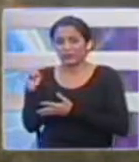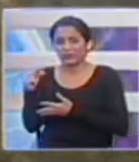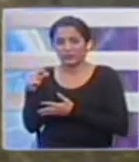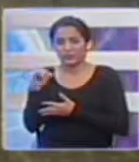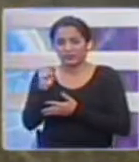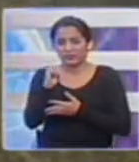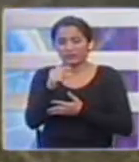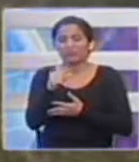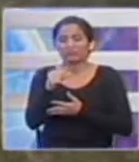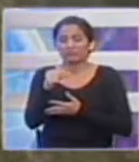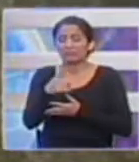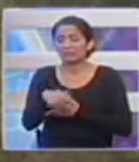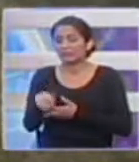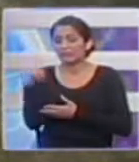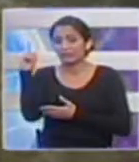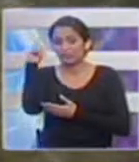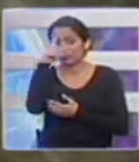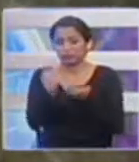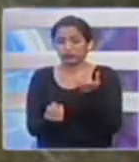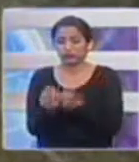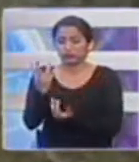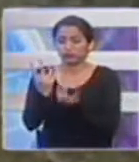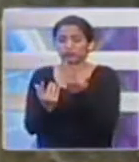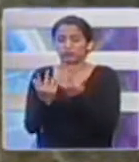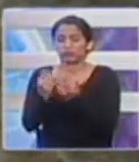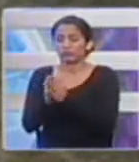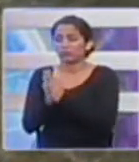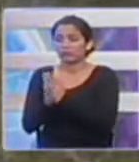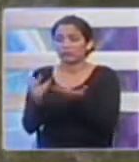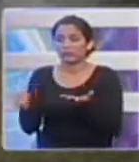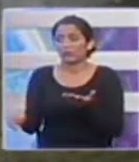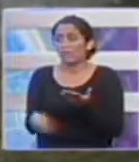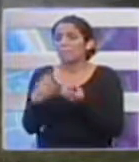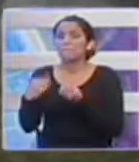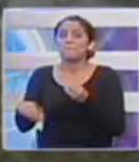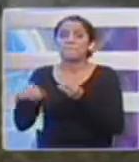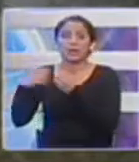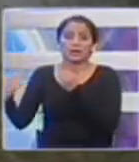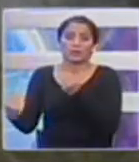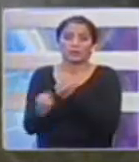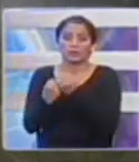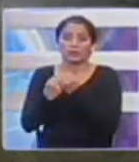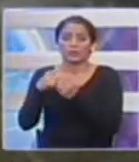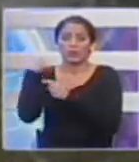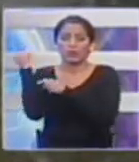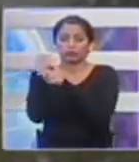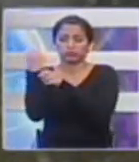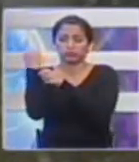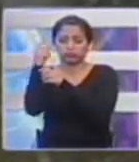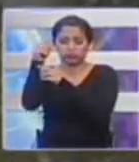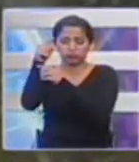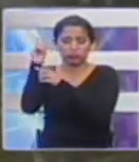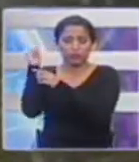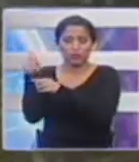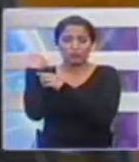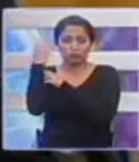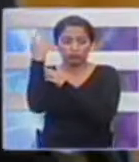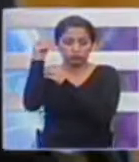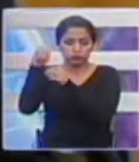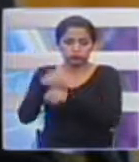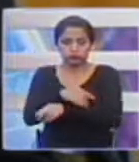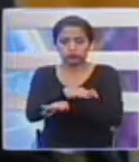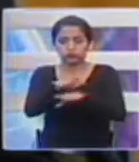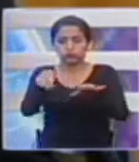instituciones públicas para sufocar los incendios. Incluso vendrán dos helicópteros de la provincia de Loja para apoyar desde el aire.